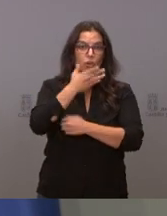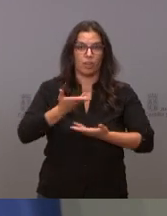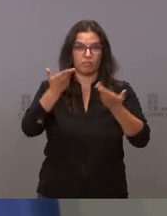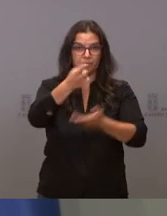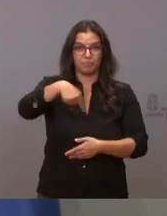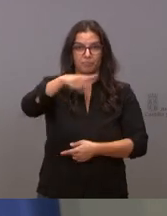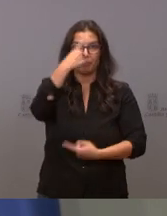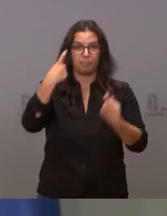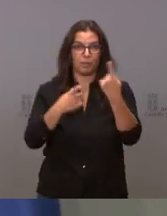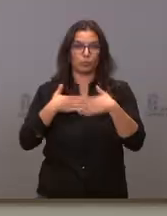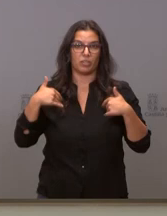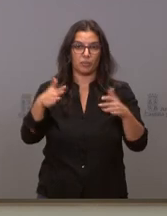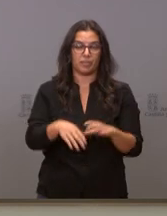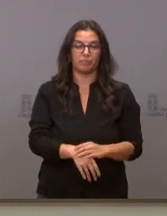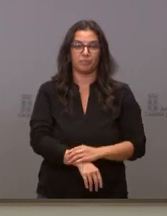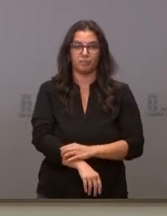que crean oportunas.